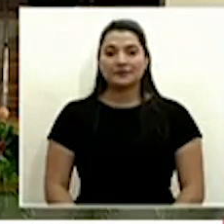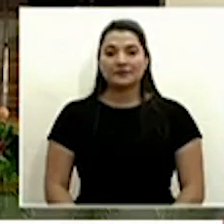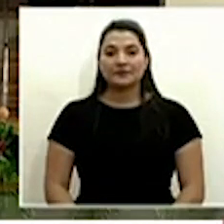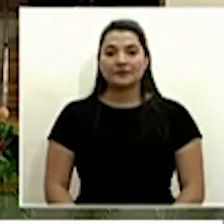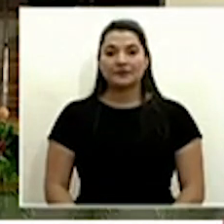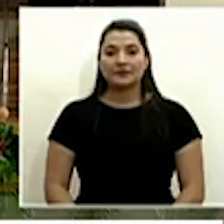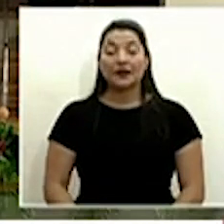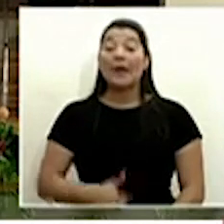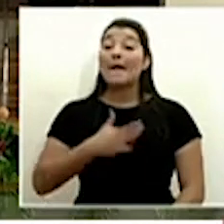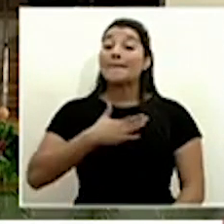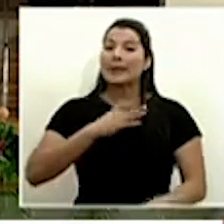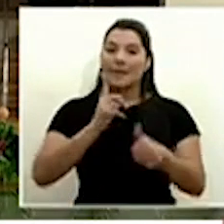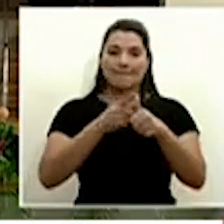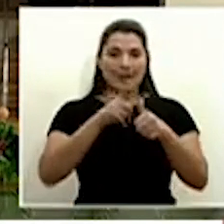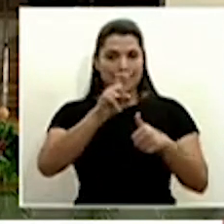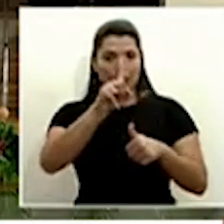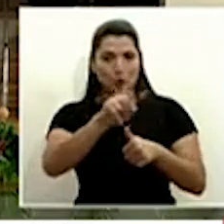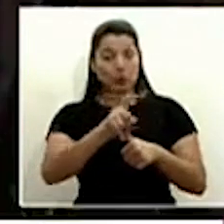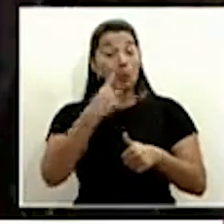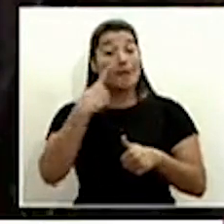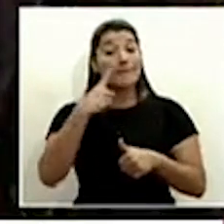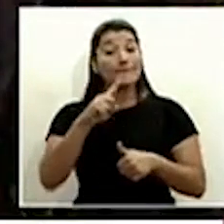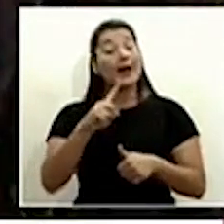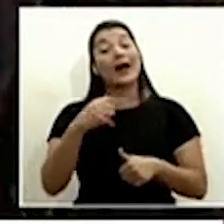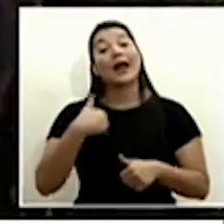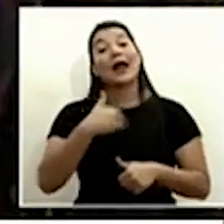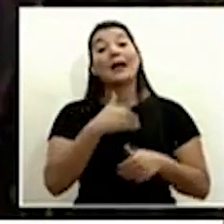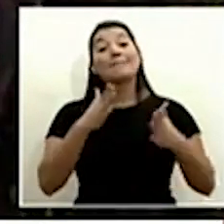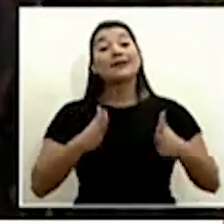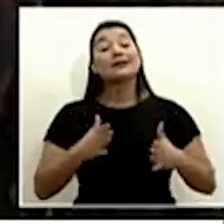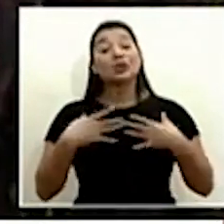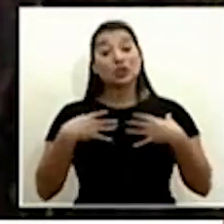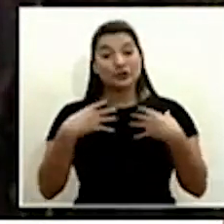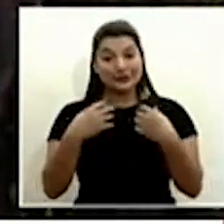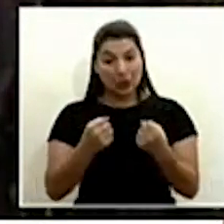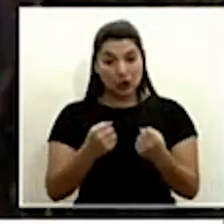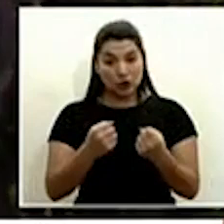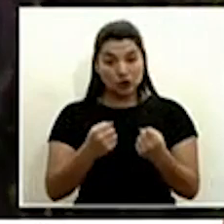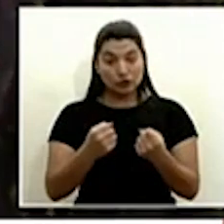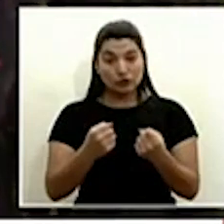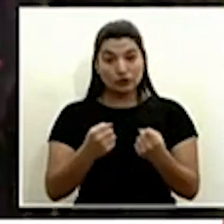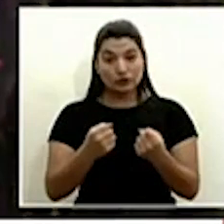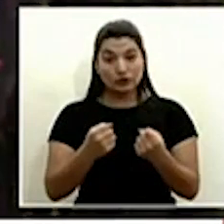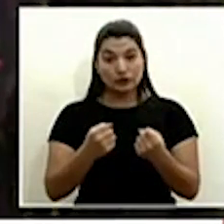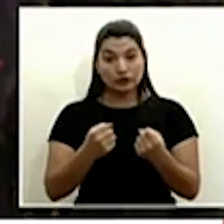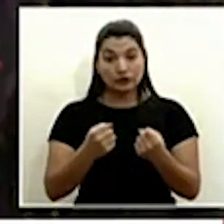Buenas primera pregunta va dirigida al señor Ministro de Salud, don Michael.